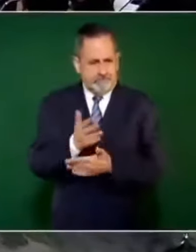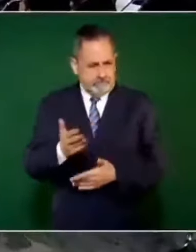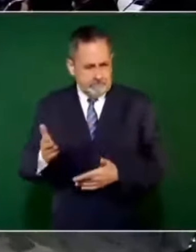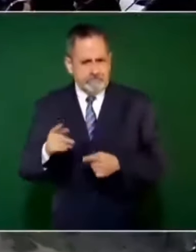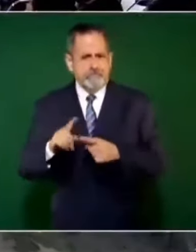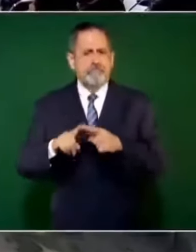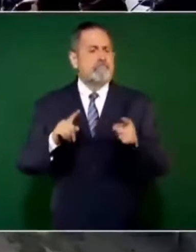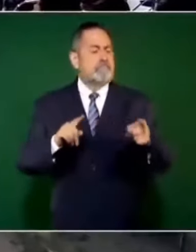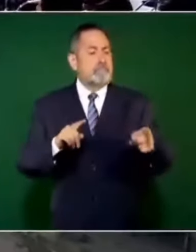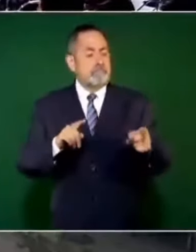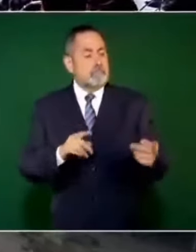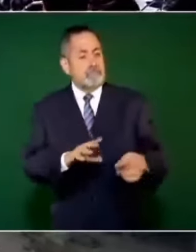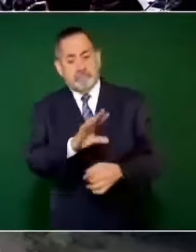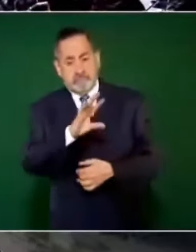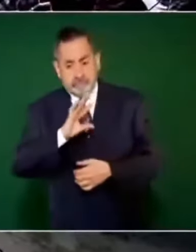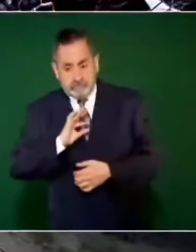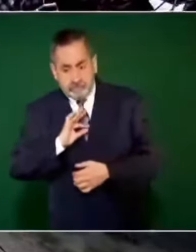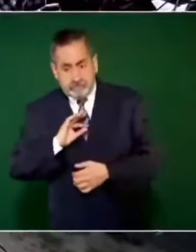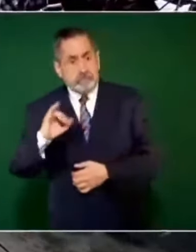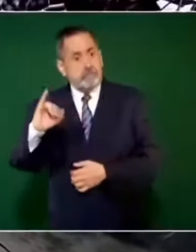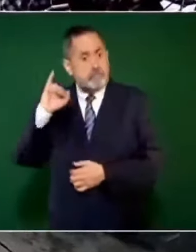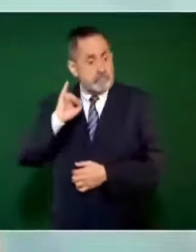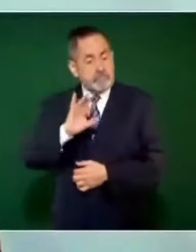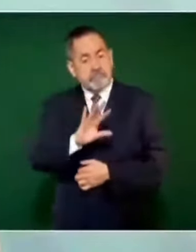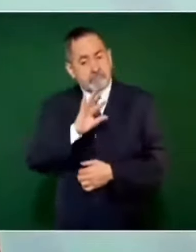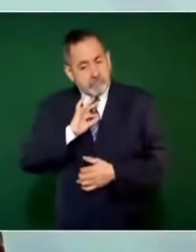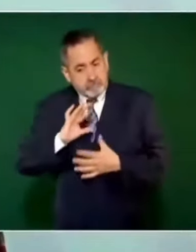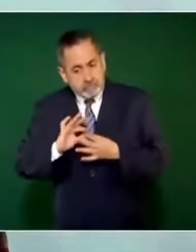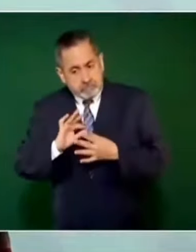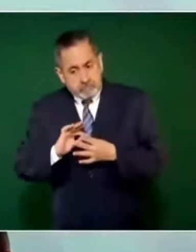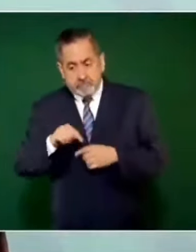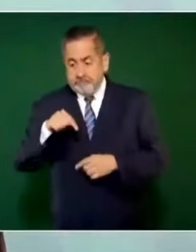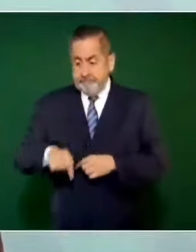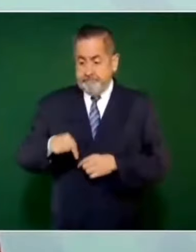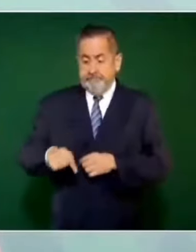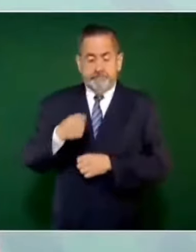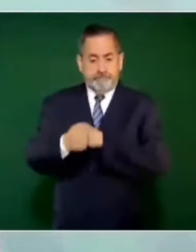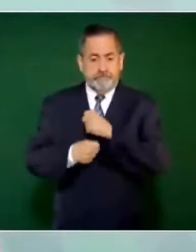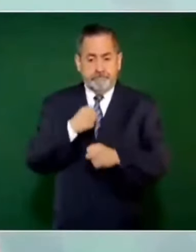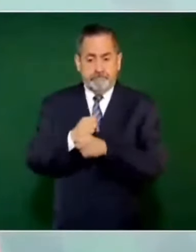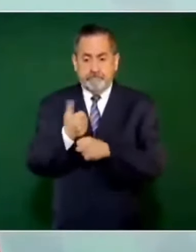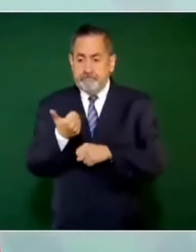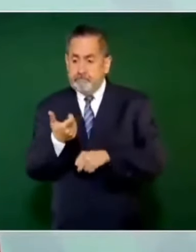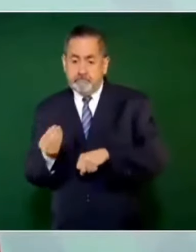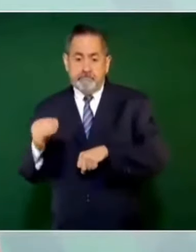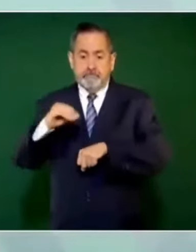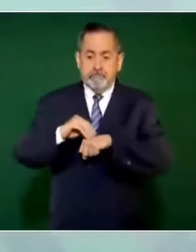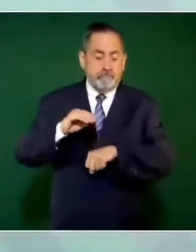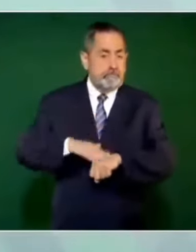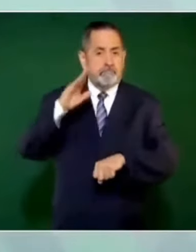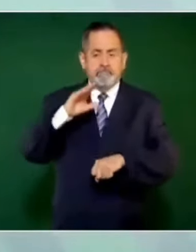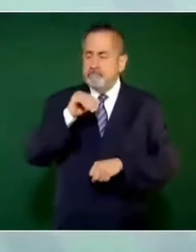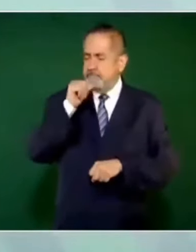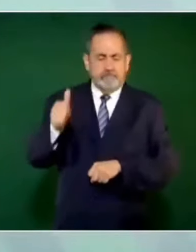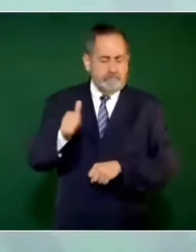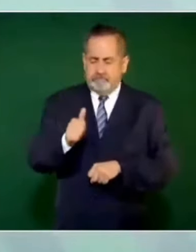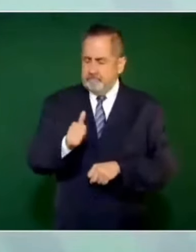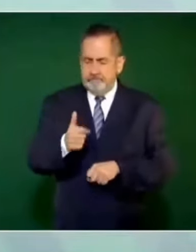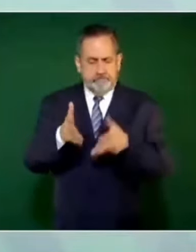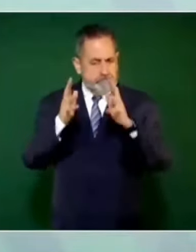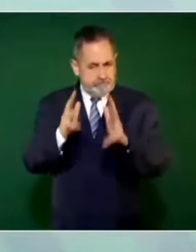dio a conocer, me informó que este año no va a haber aumento en el precio